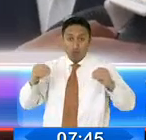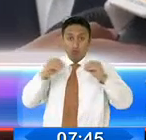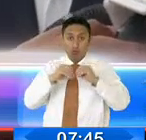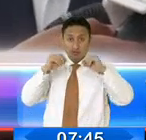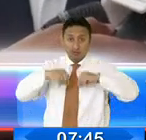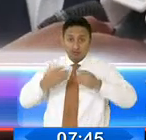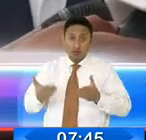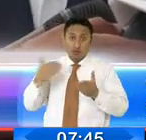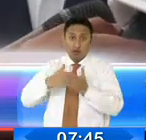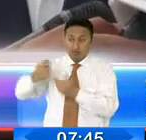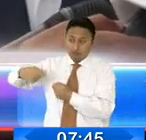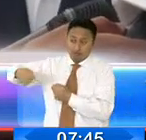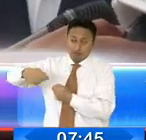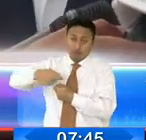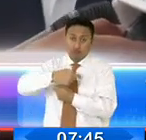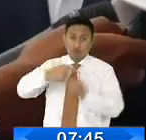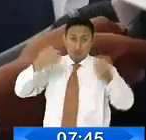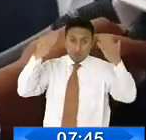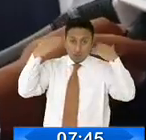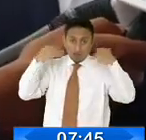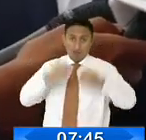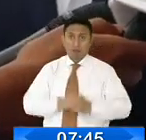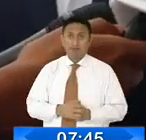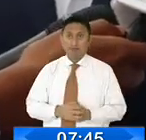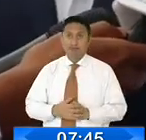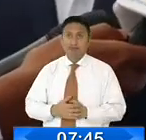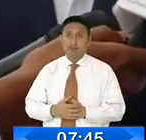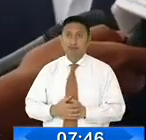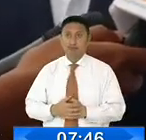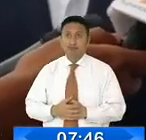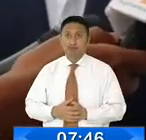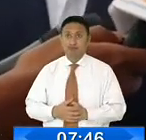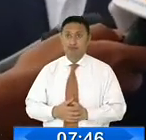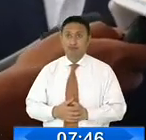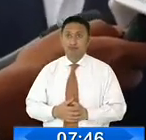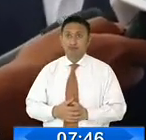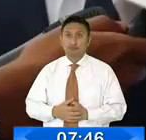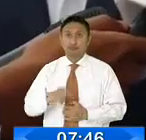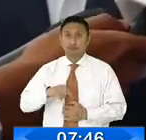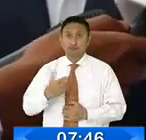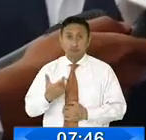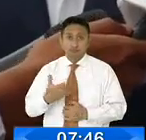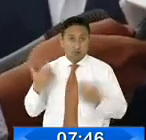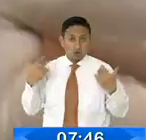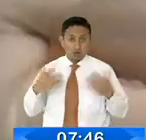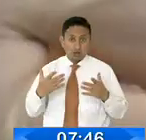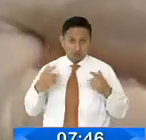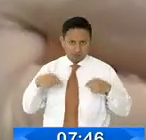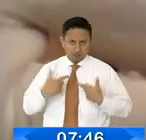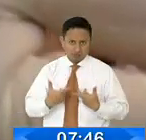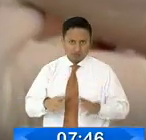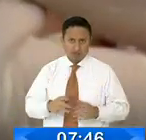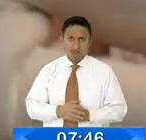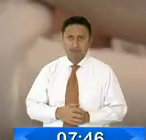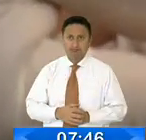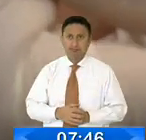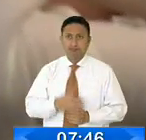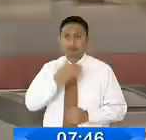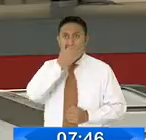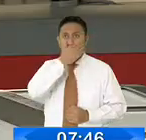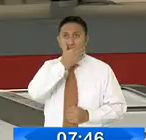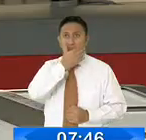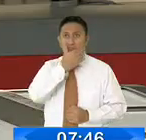repartidas en la ciudad de Guayaquil puerta a puerta. Es decir, estamos listos para cualquier eventualidad. Informó Roselena Vázquez.